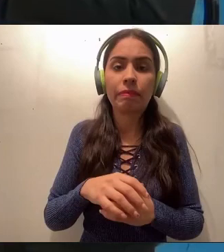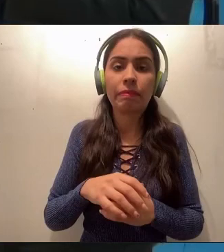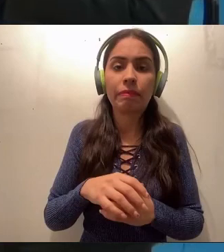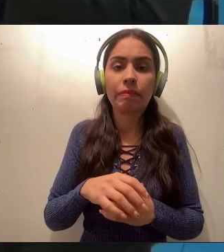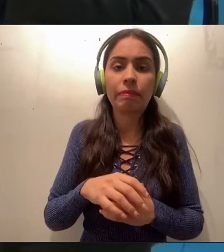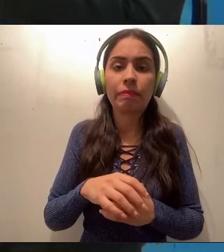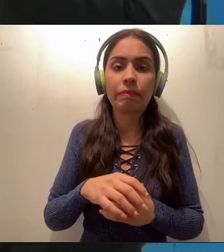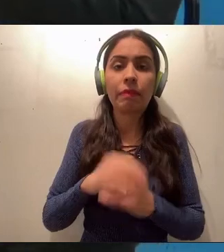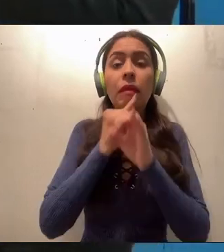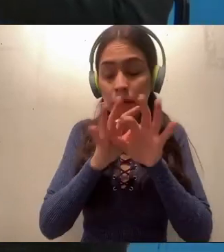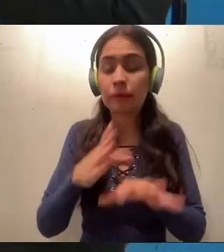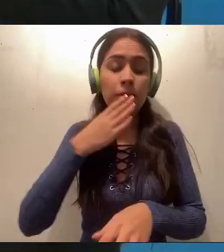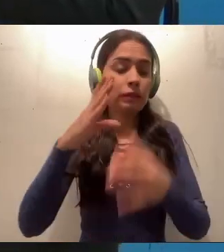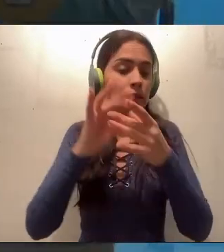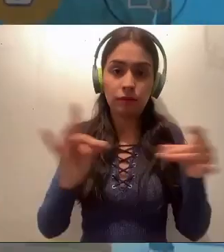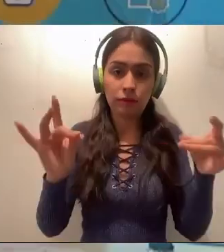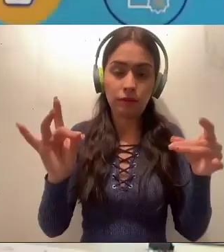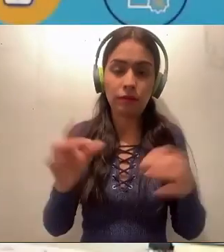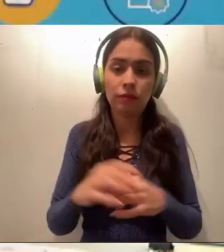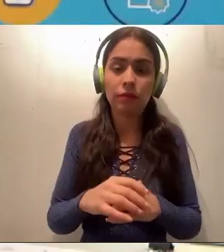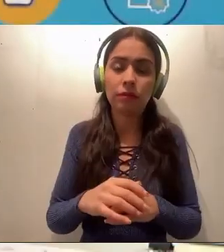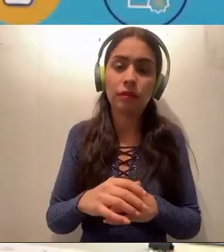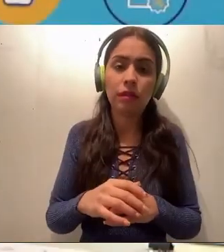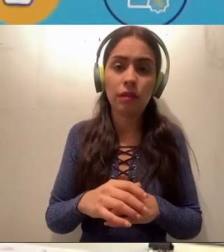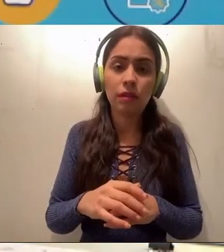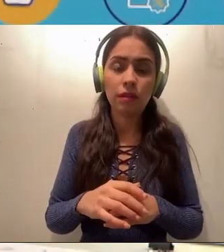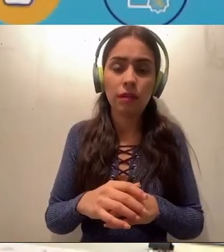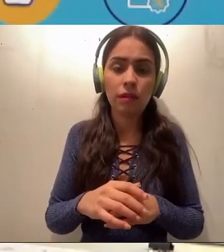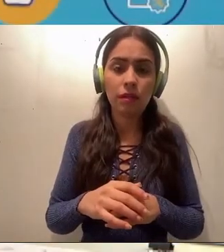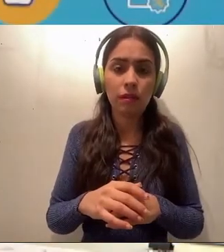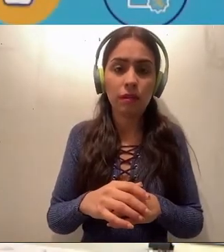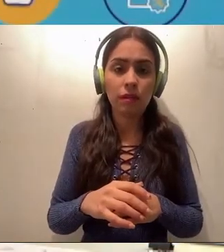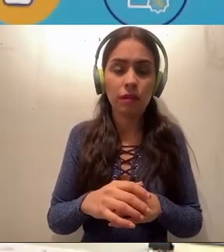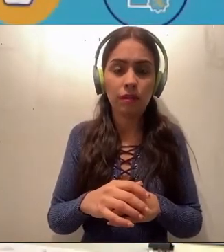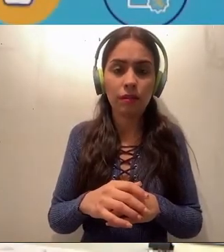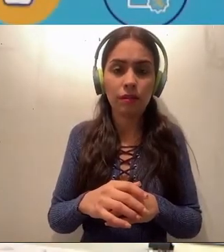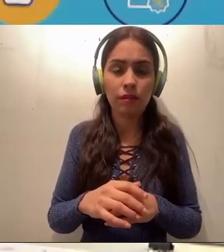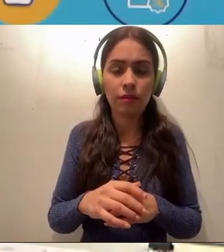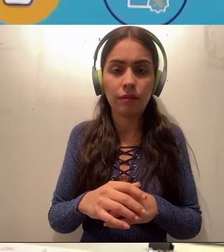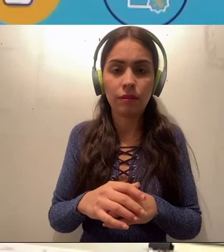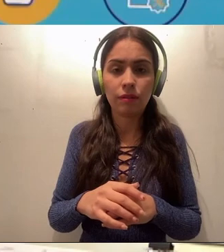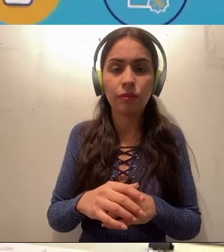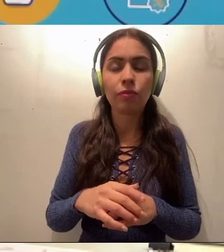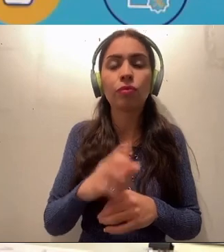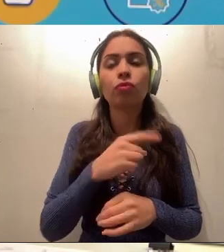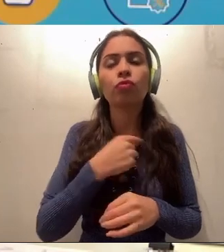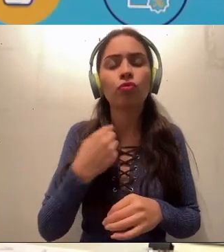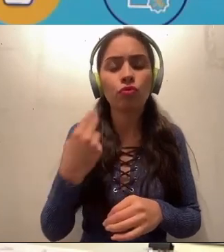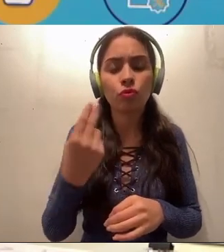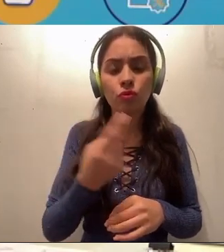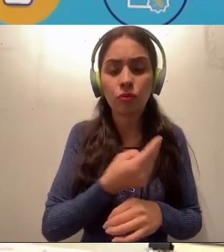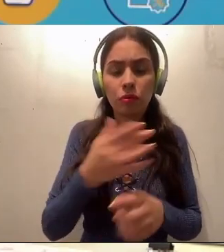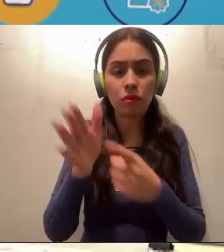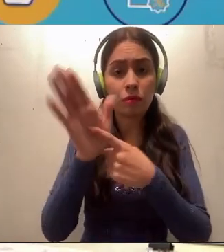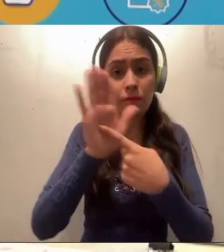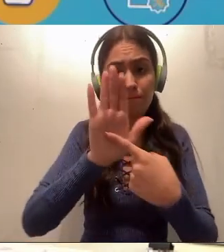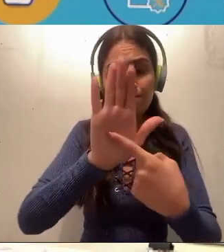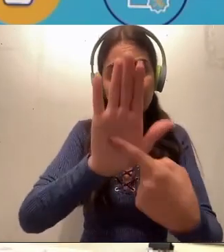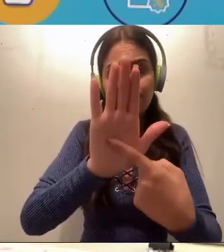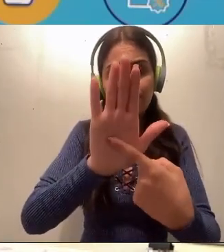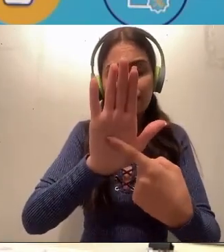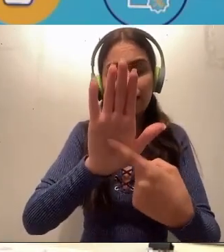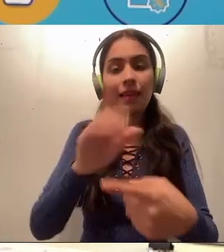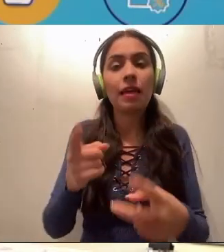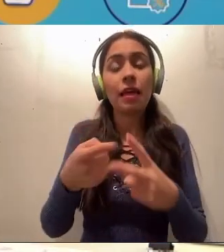día de hoy. Vamos a darles a conocer el inicio formal, material de